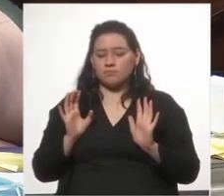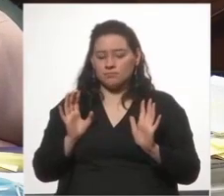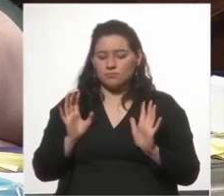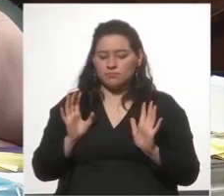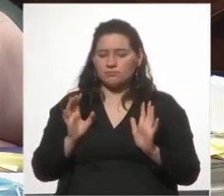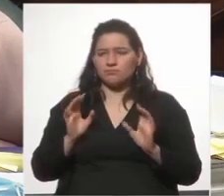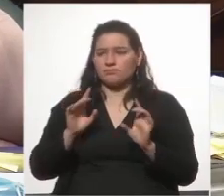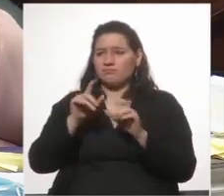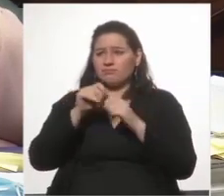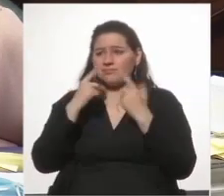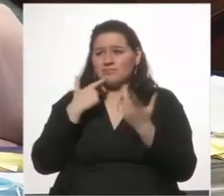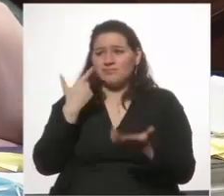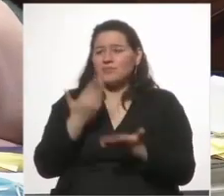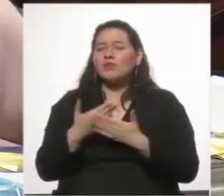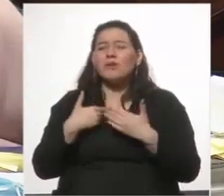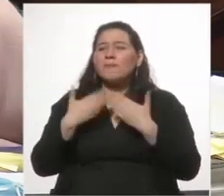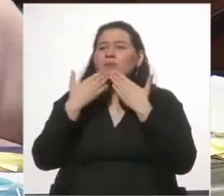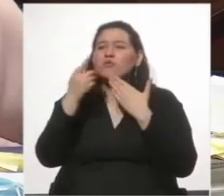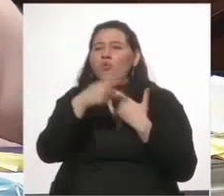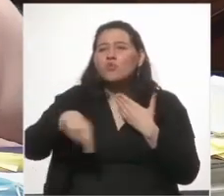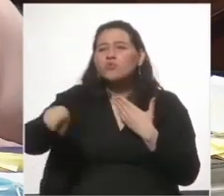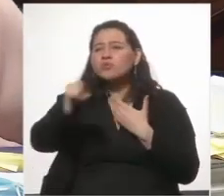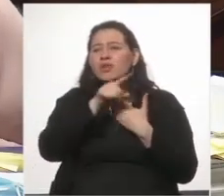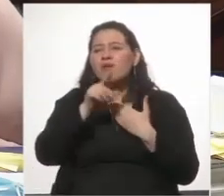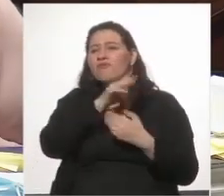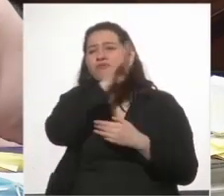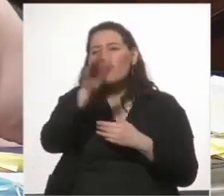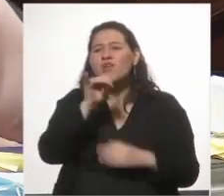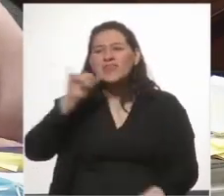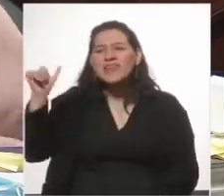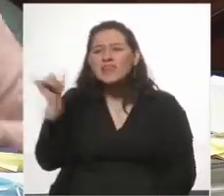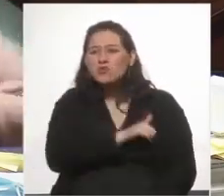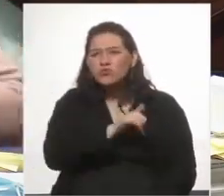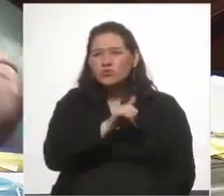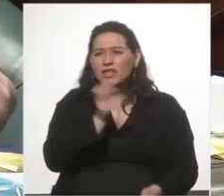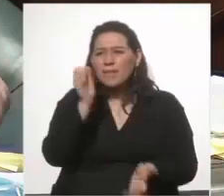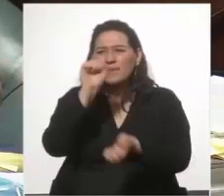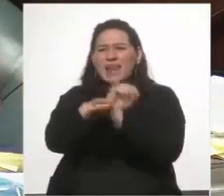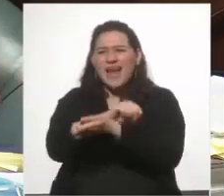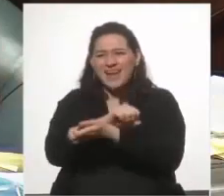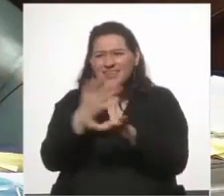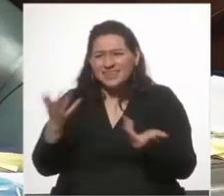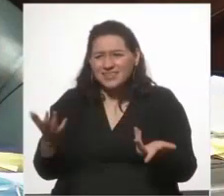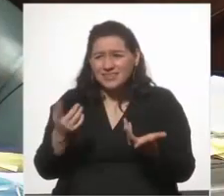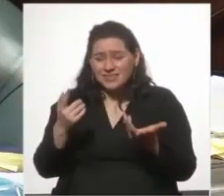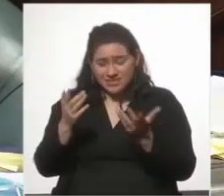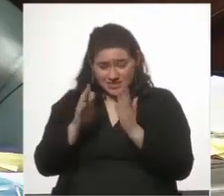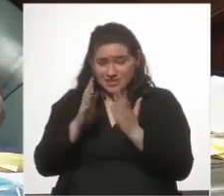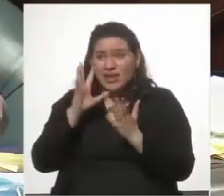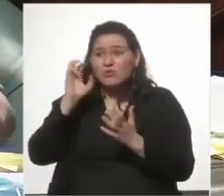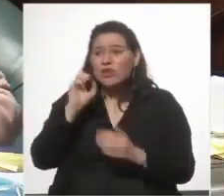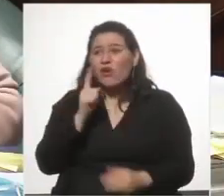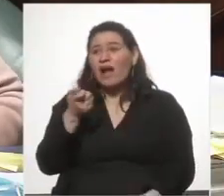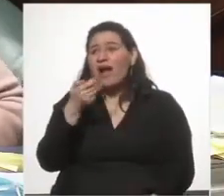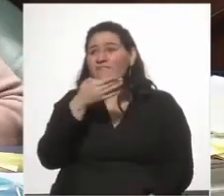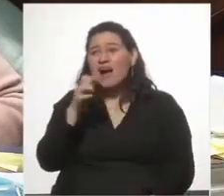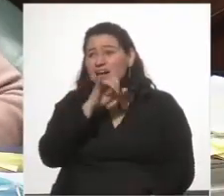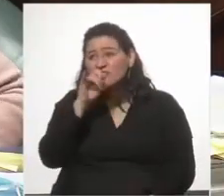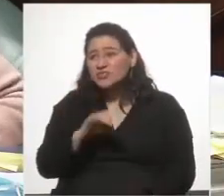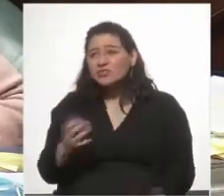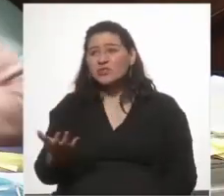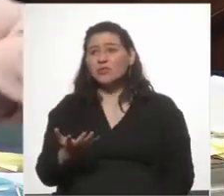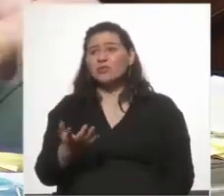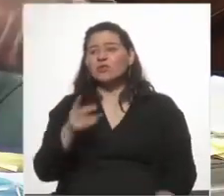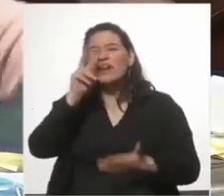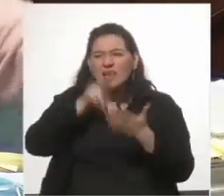es increíble les pregunto ustedes fueron a hacer la denuncia penal cuando escucharon a Gabasso ya que leen